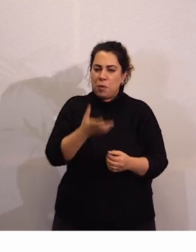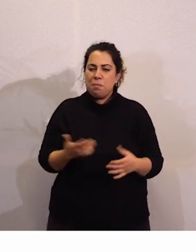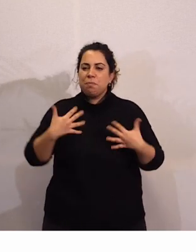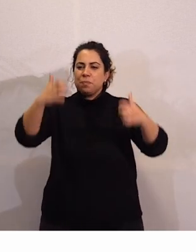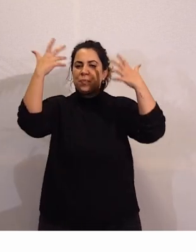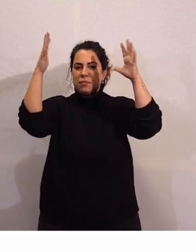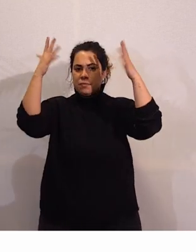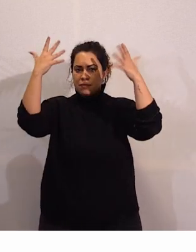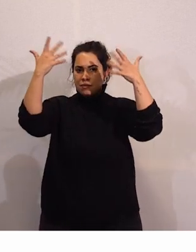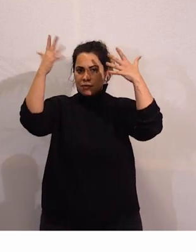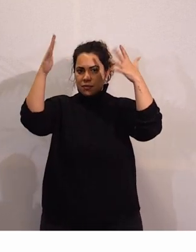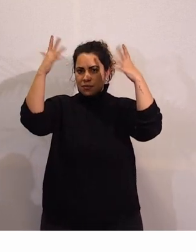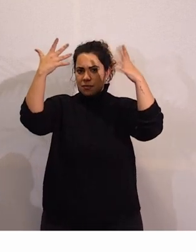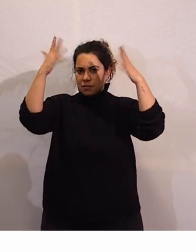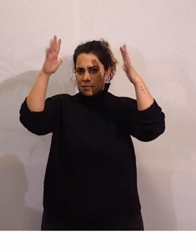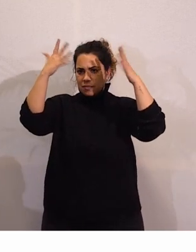aplausos